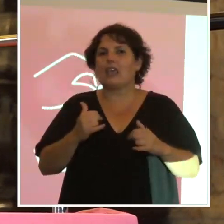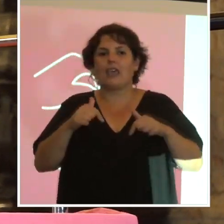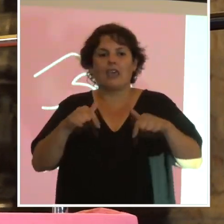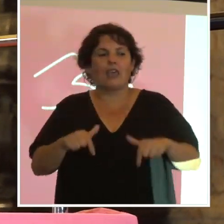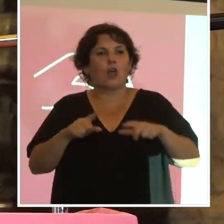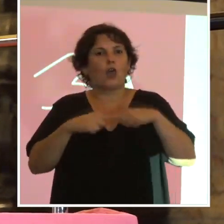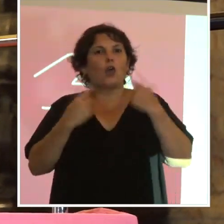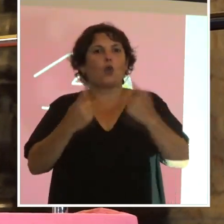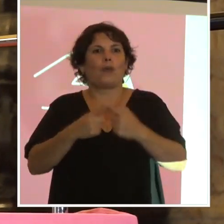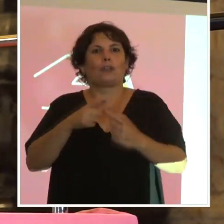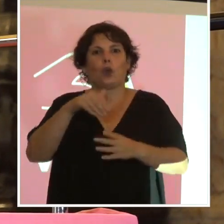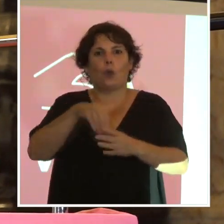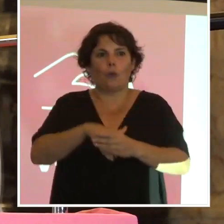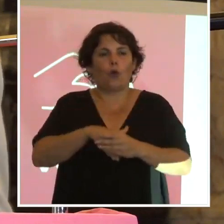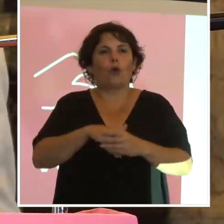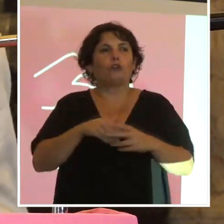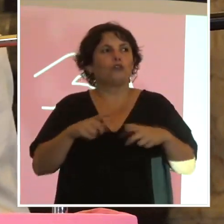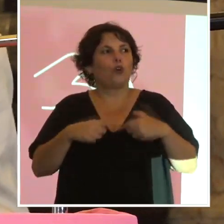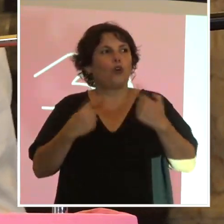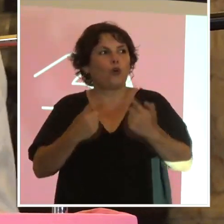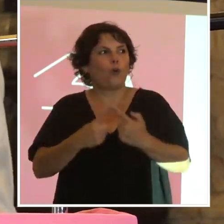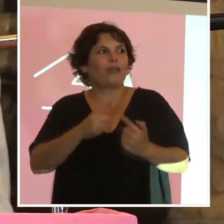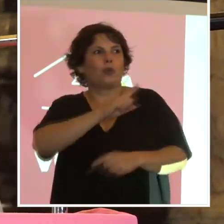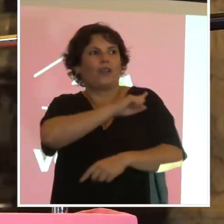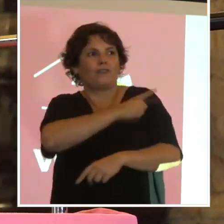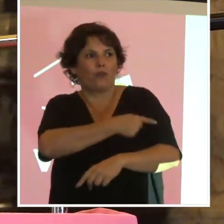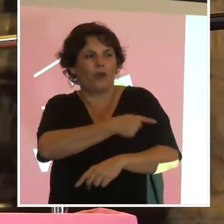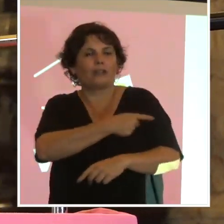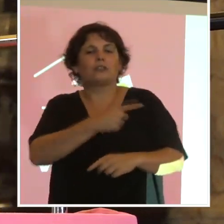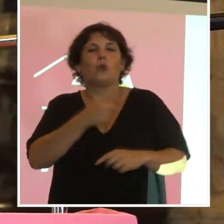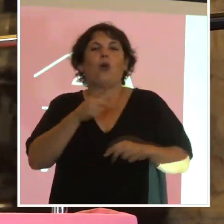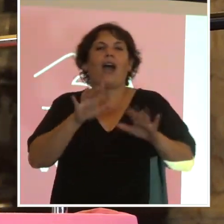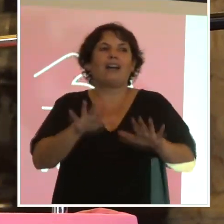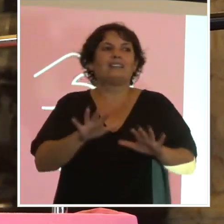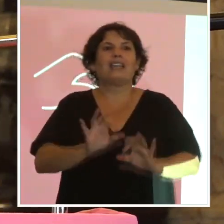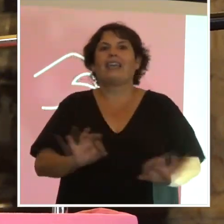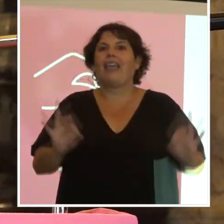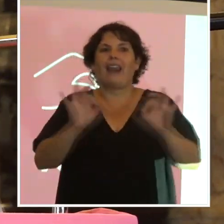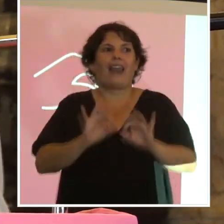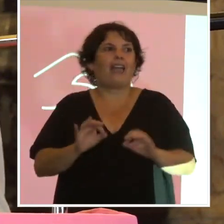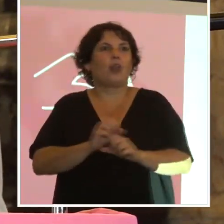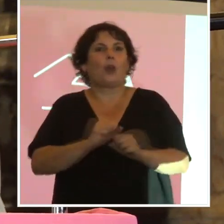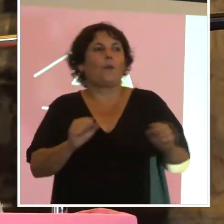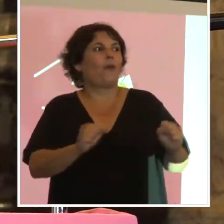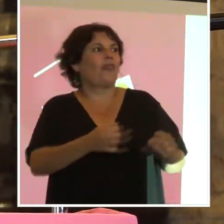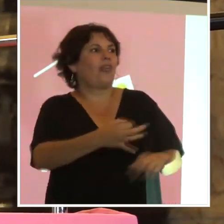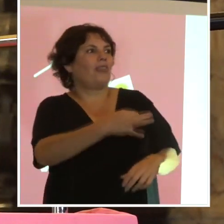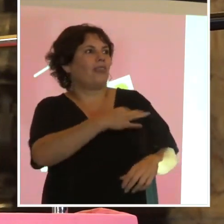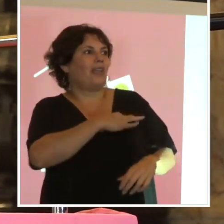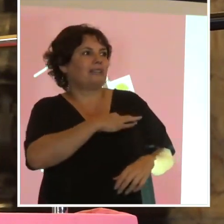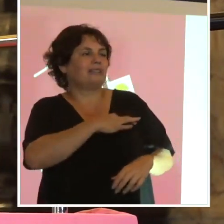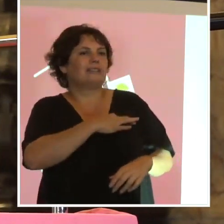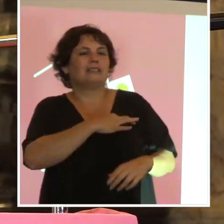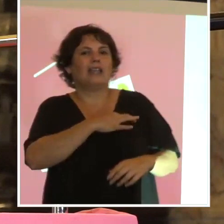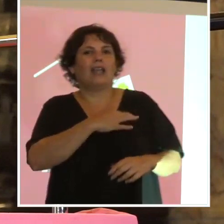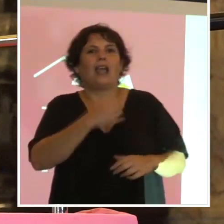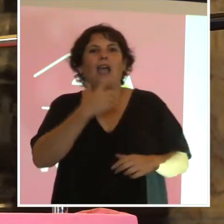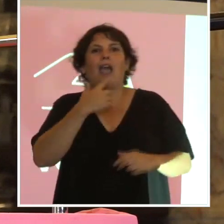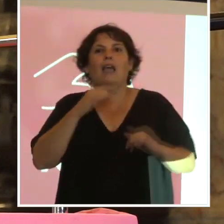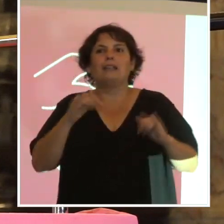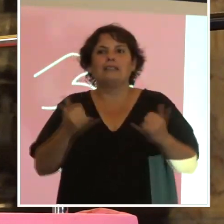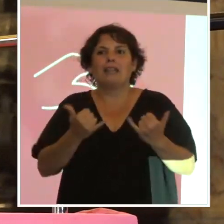nuestros votos, con nuestro esfuerzo. Así que nadie nos va a dirigir, nos va a dirigir la